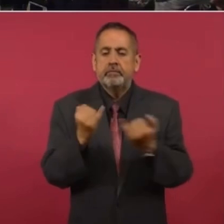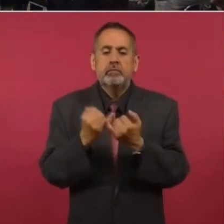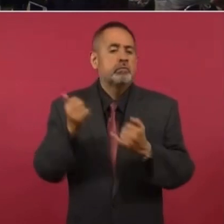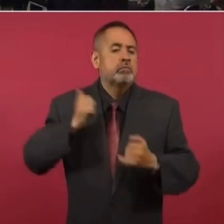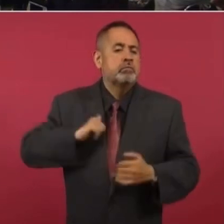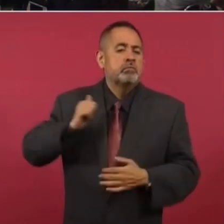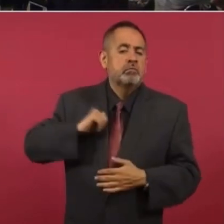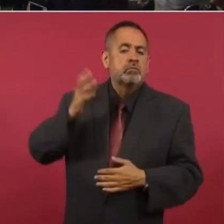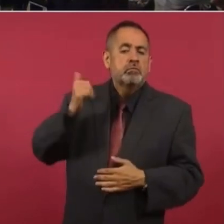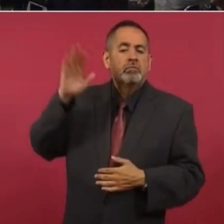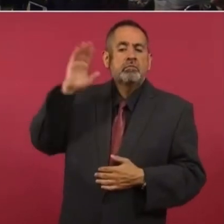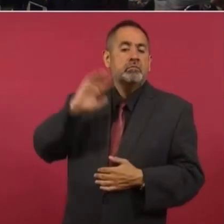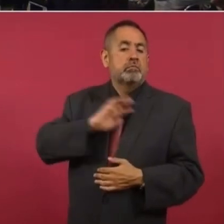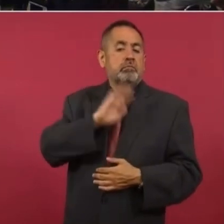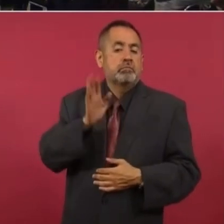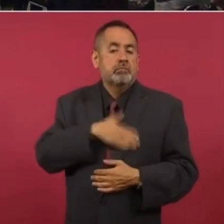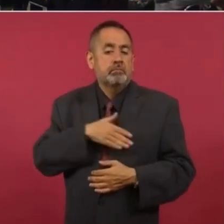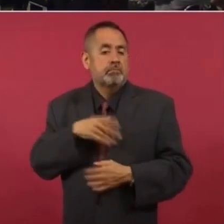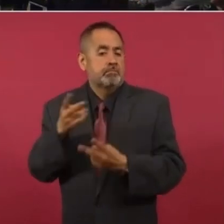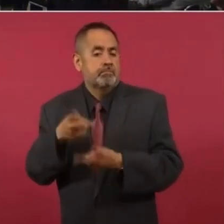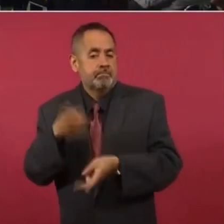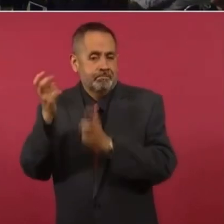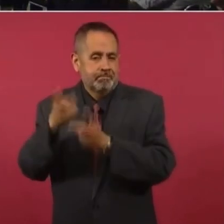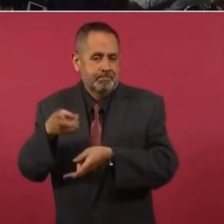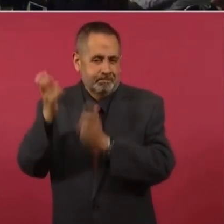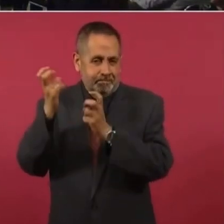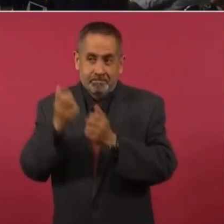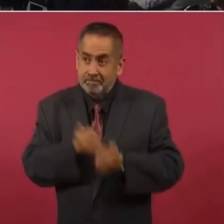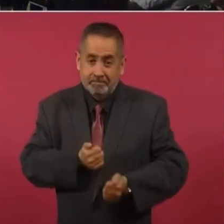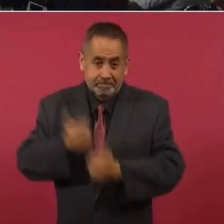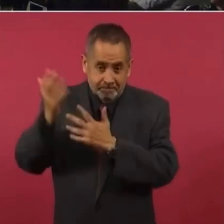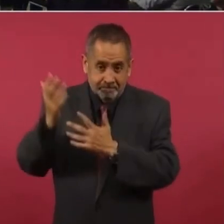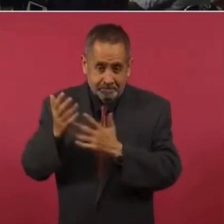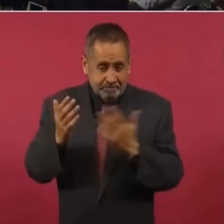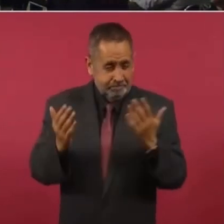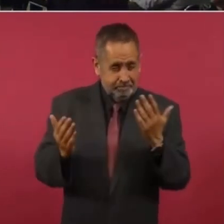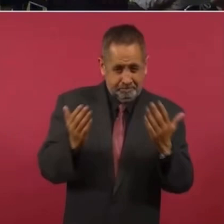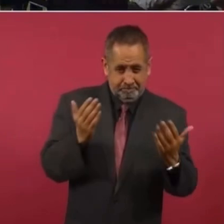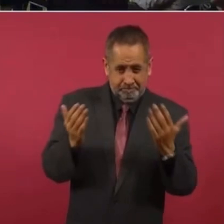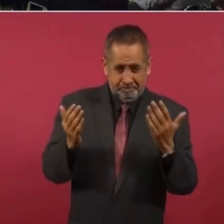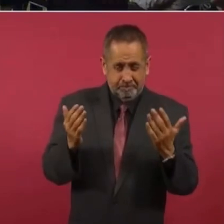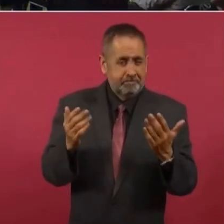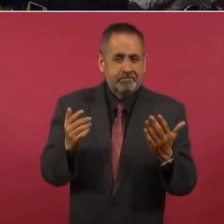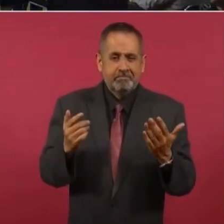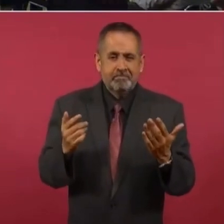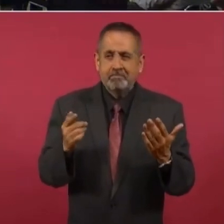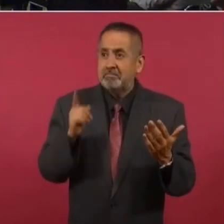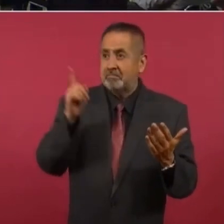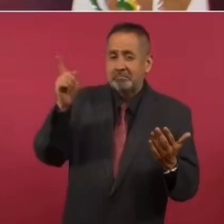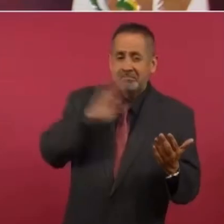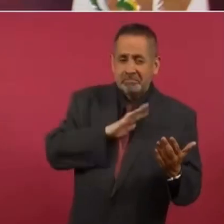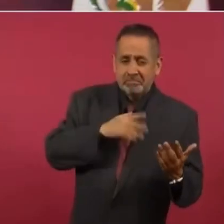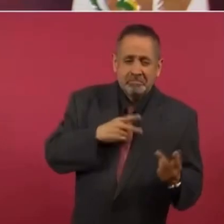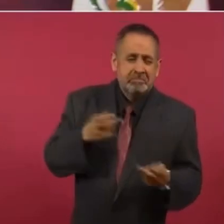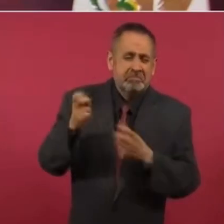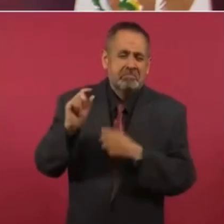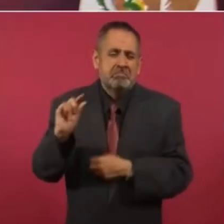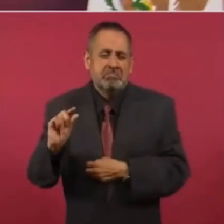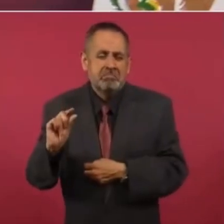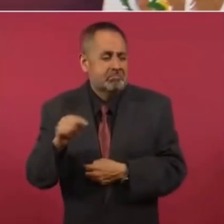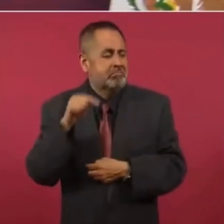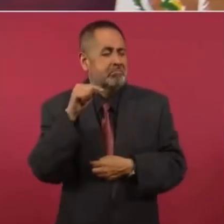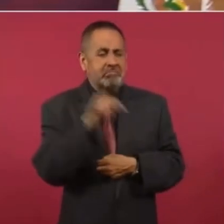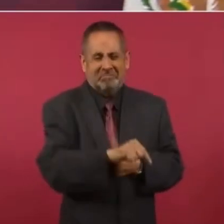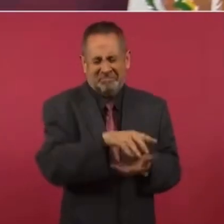no fue nada lo que se